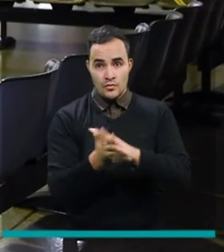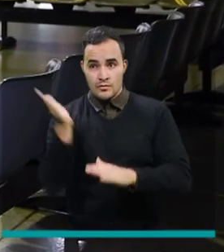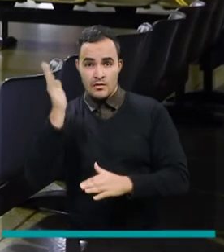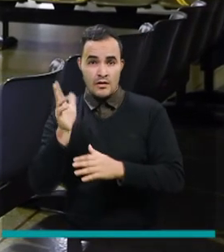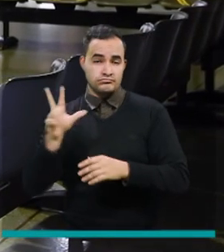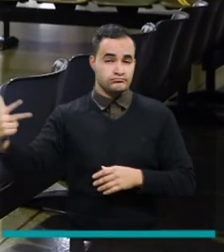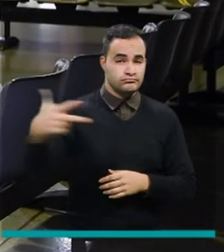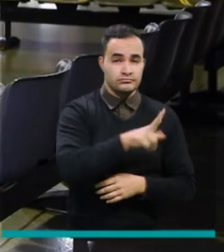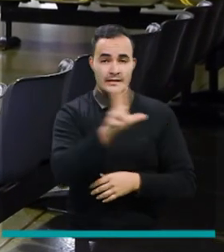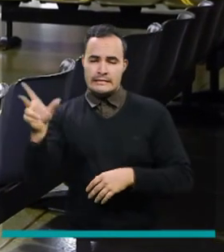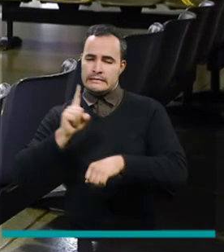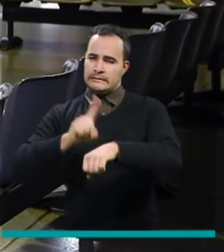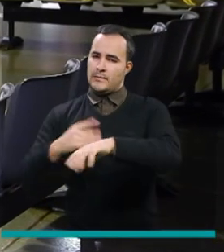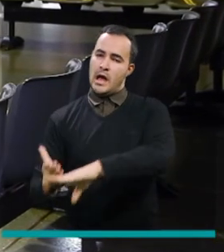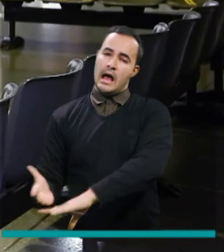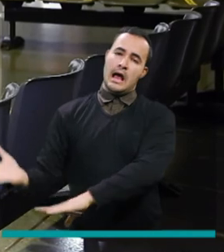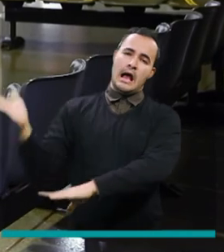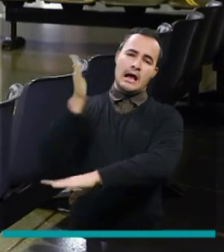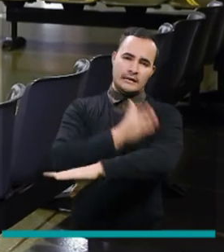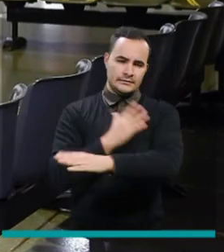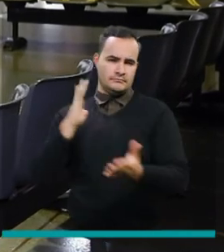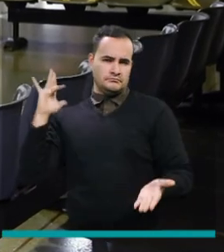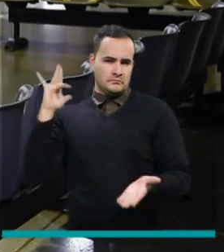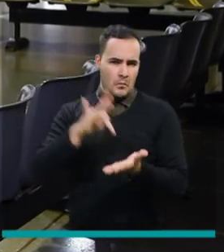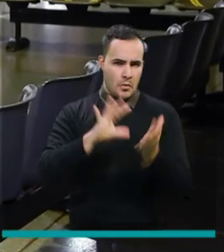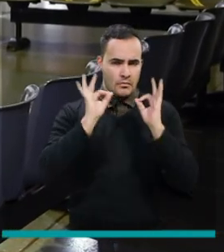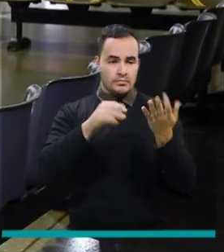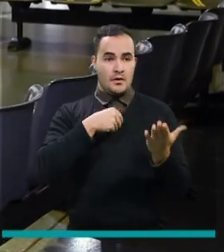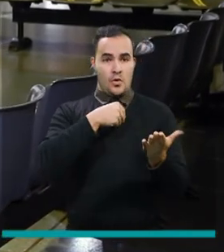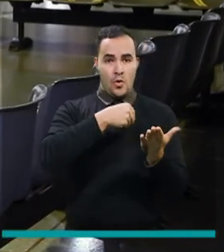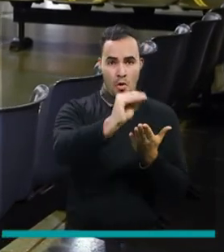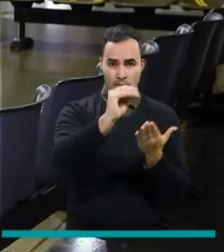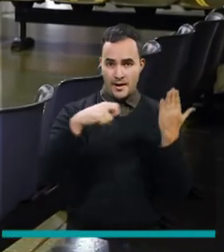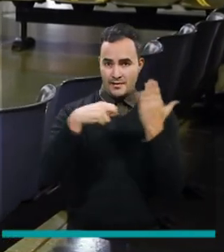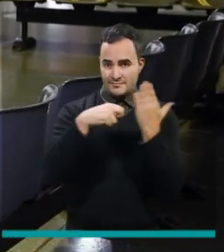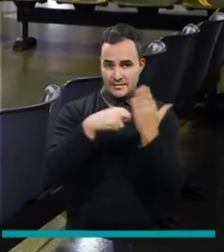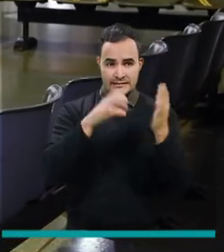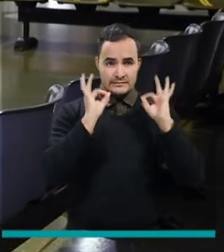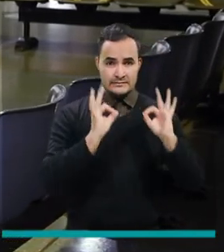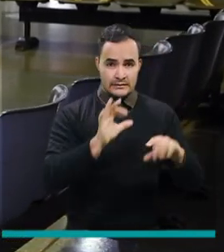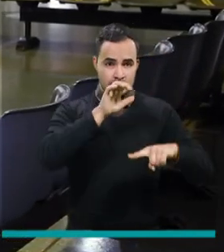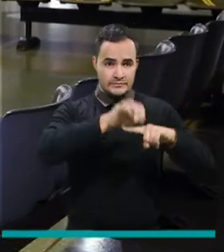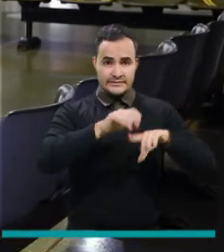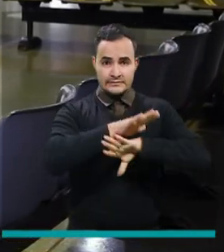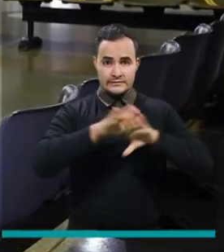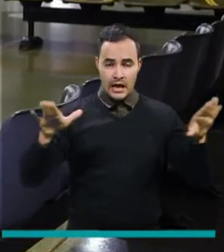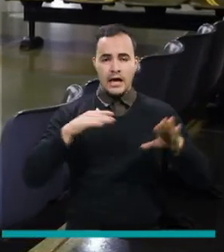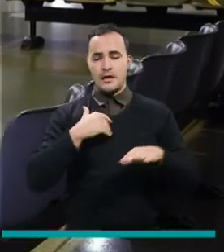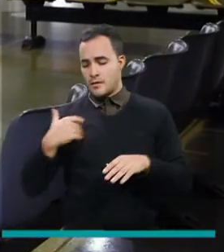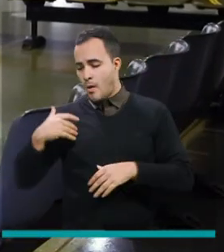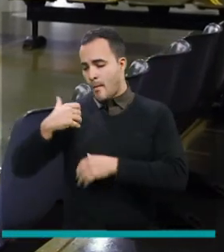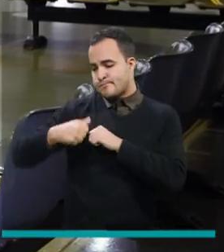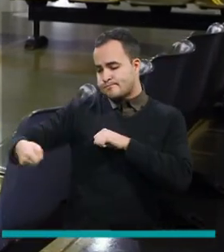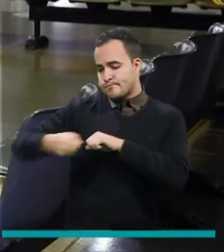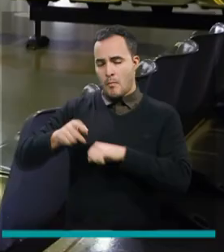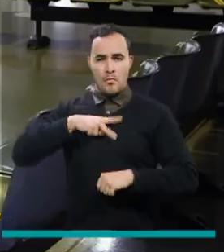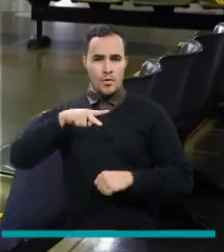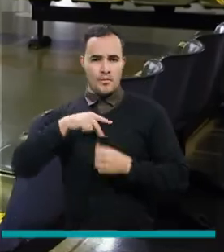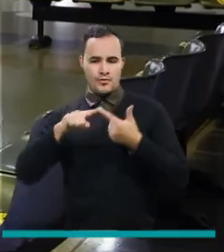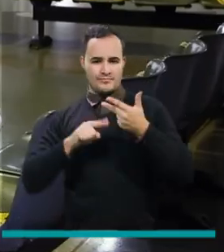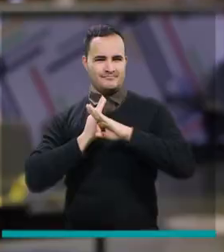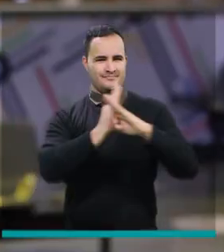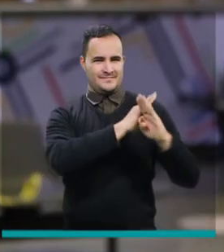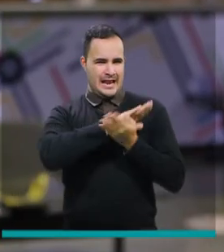viajar debe presentarse con antelación en las salas de abordaje comprar anticipadamente los tiquetes y portar elementos de desinfección